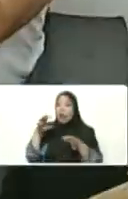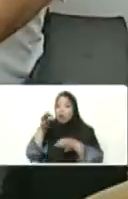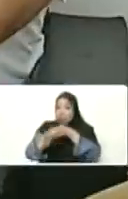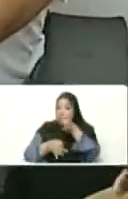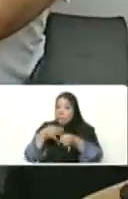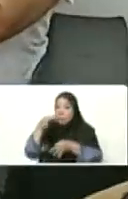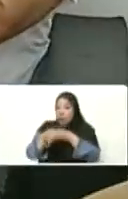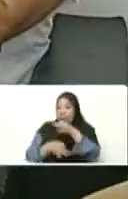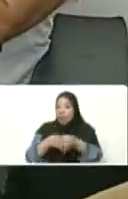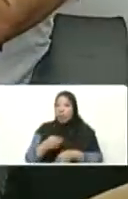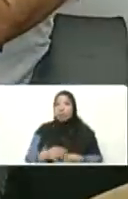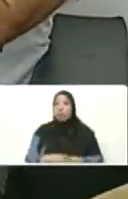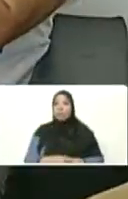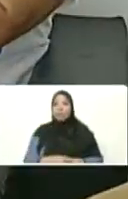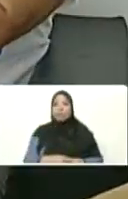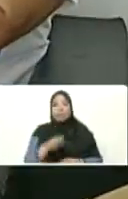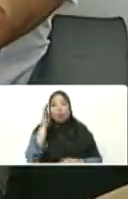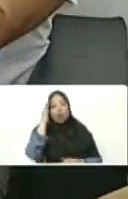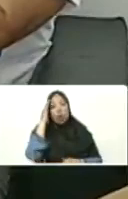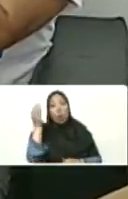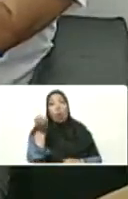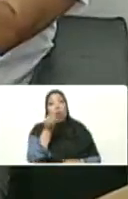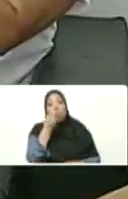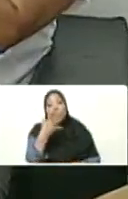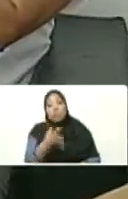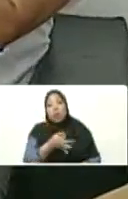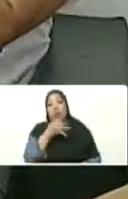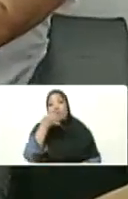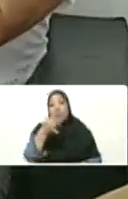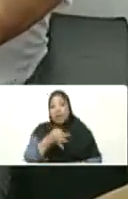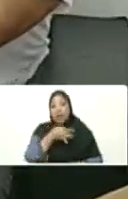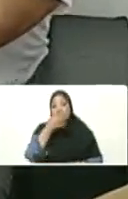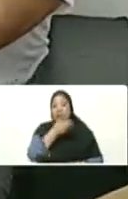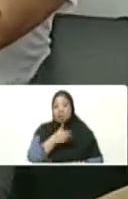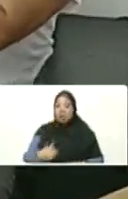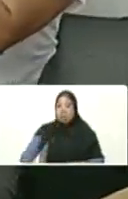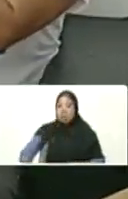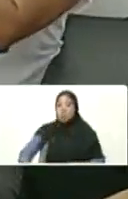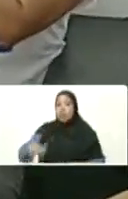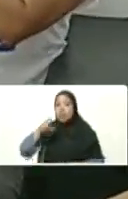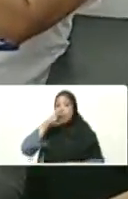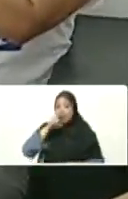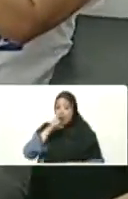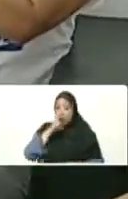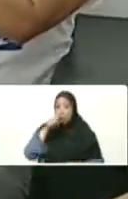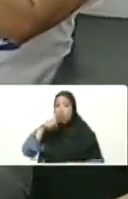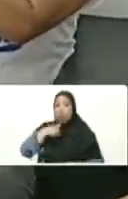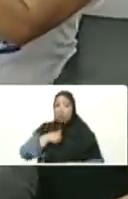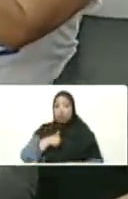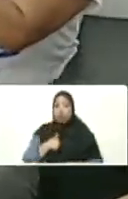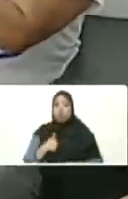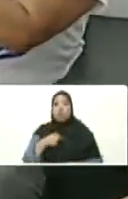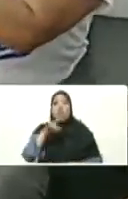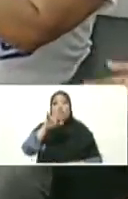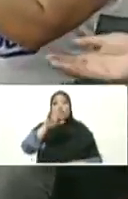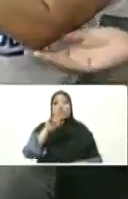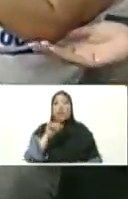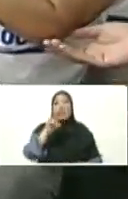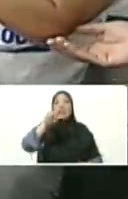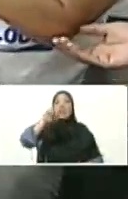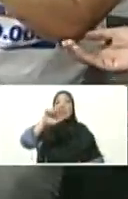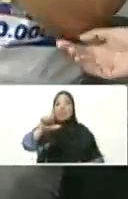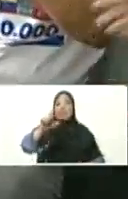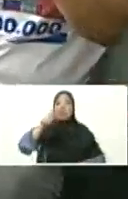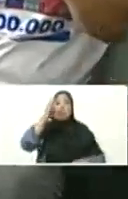Así es. Buenas tardes, presidente. ¿Cómo está? Aquí le habla la profesora Yainey Troya. Feliz y